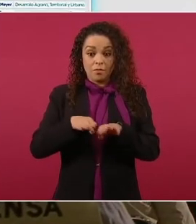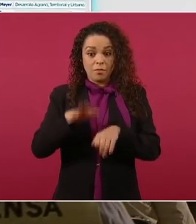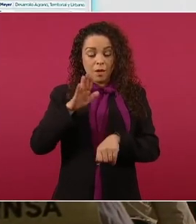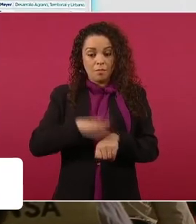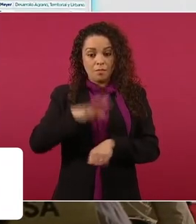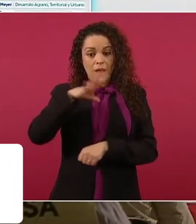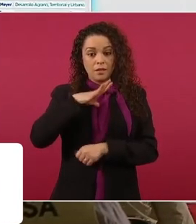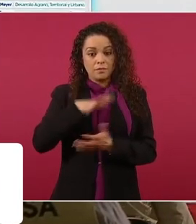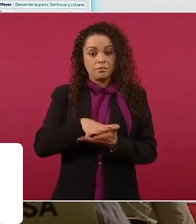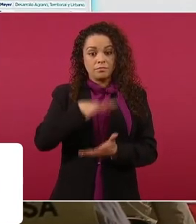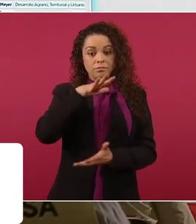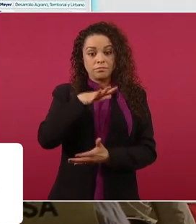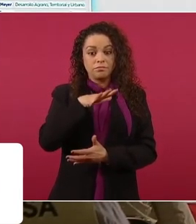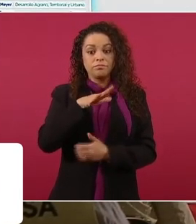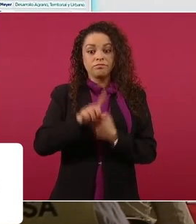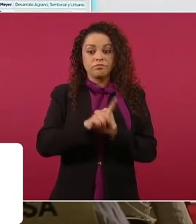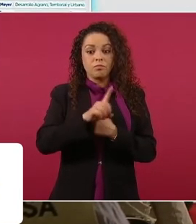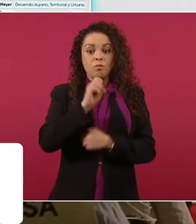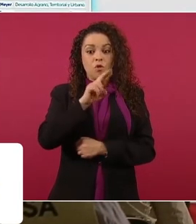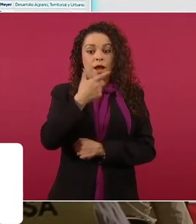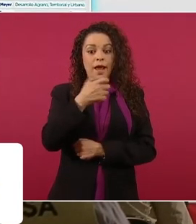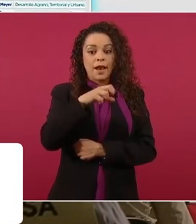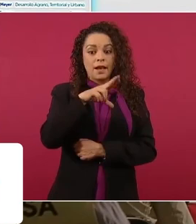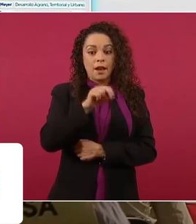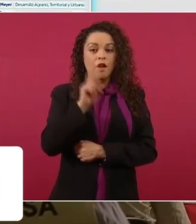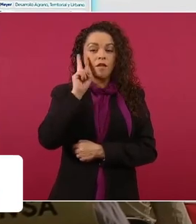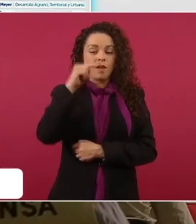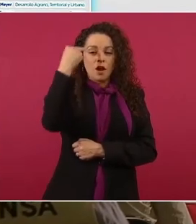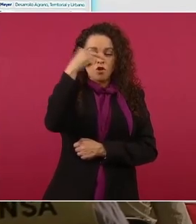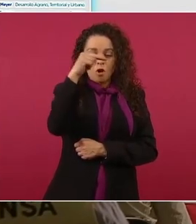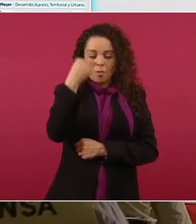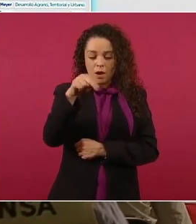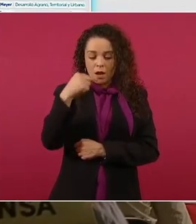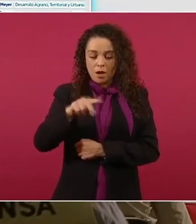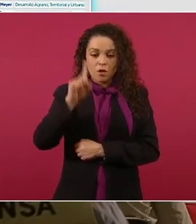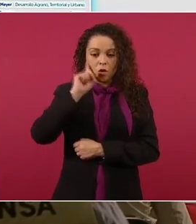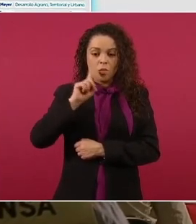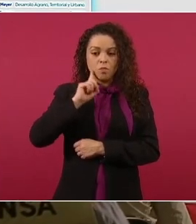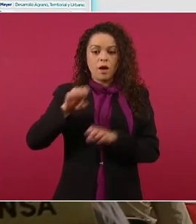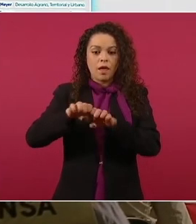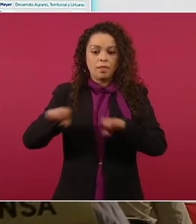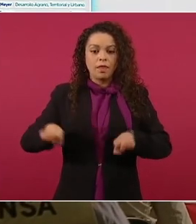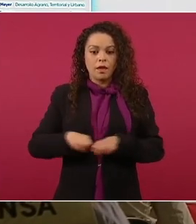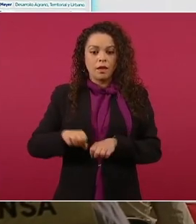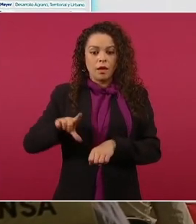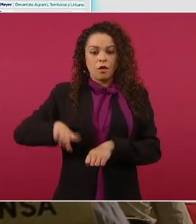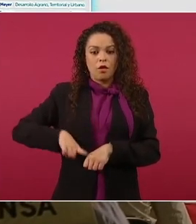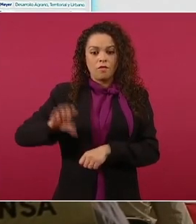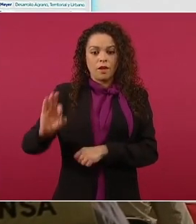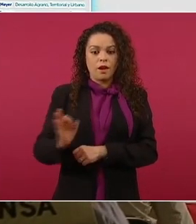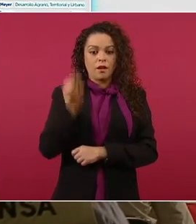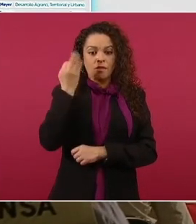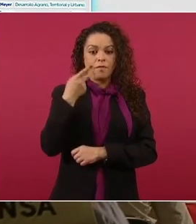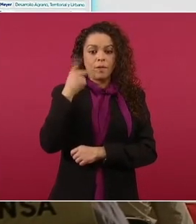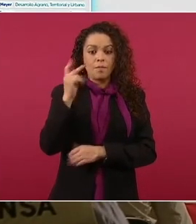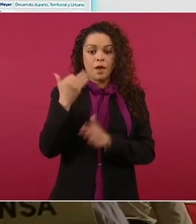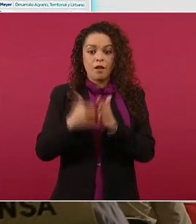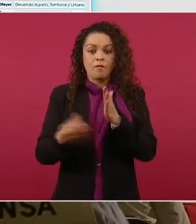mujeres que forman parte del gabinete del Gobierno Federal. Nada más que reforma, omite